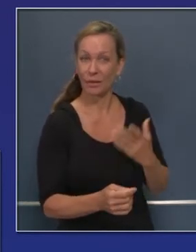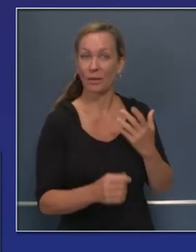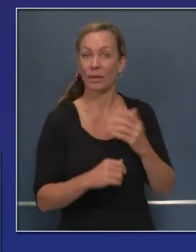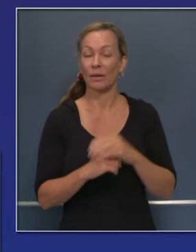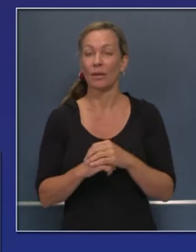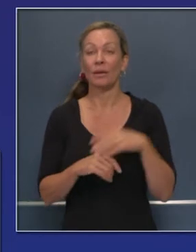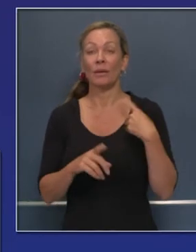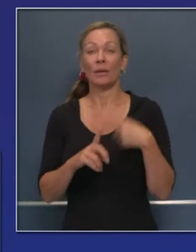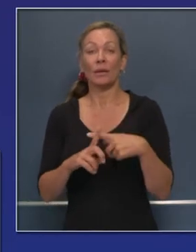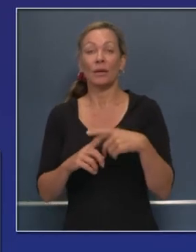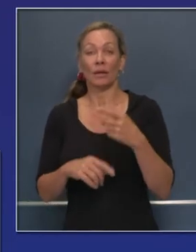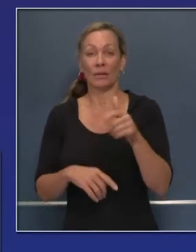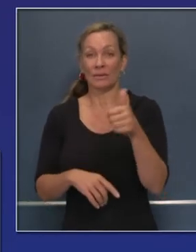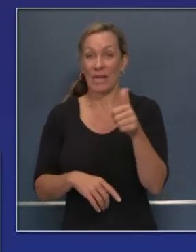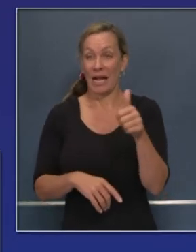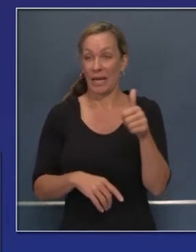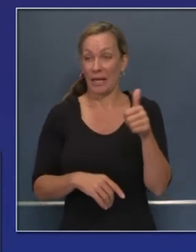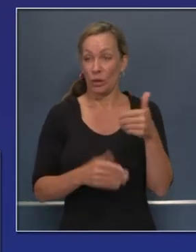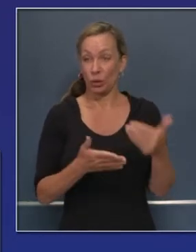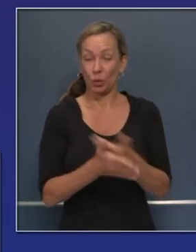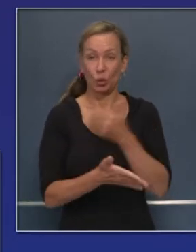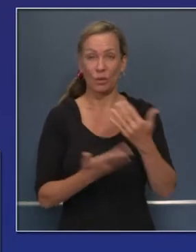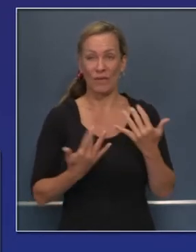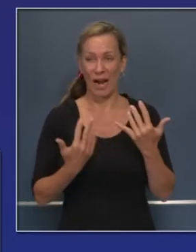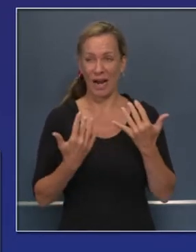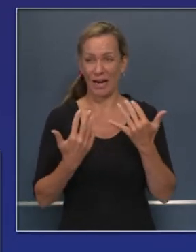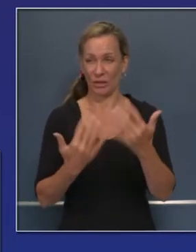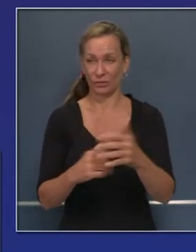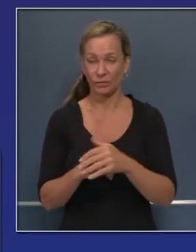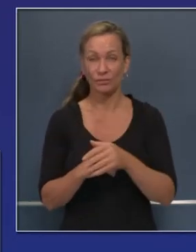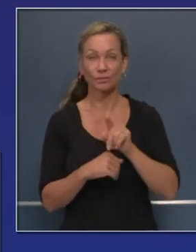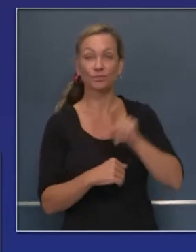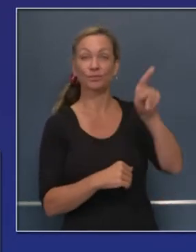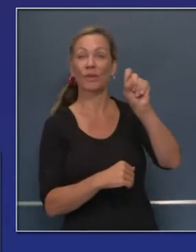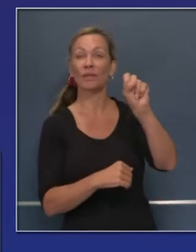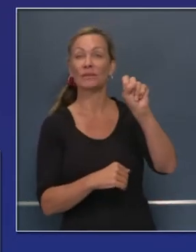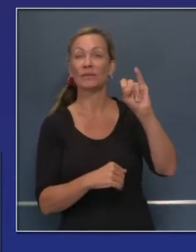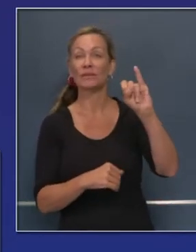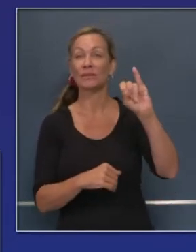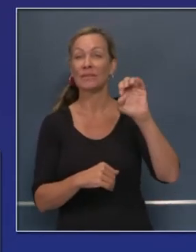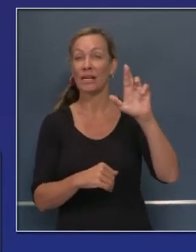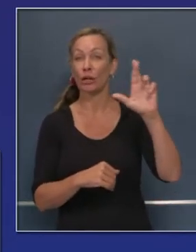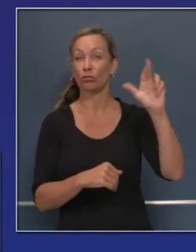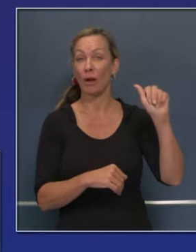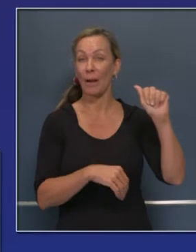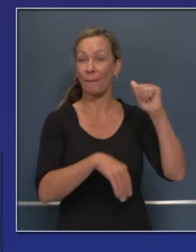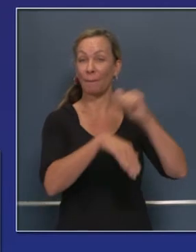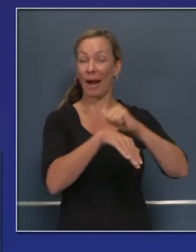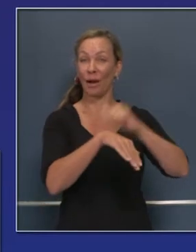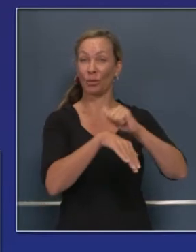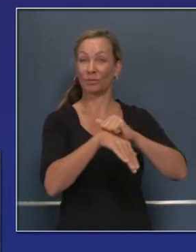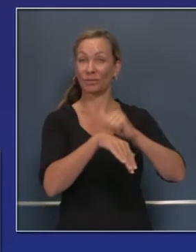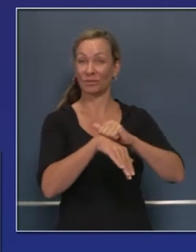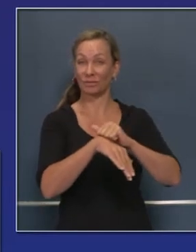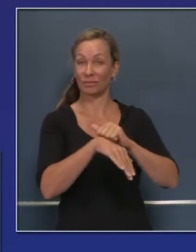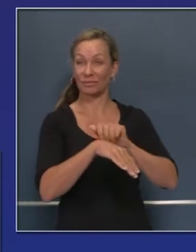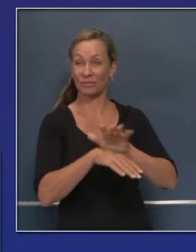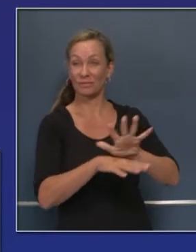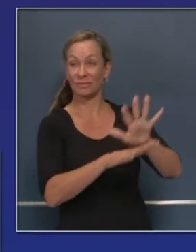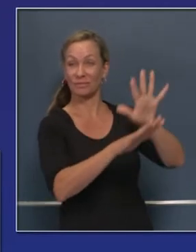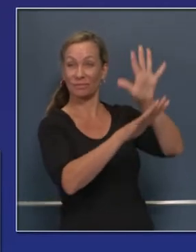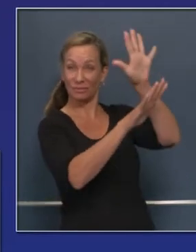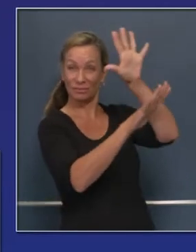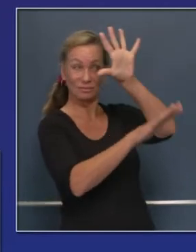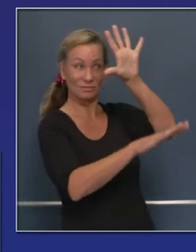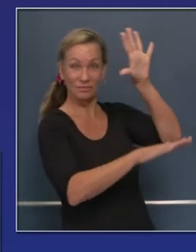sierras, en la parte este del estado donde todavía estamos viendo clima, incluyendo relámpagos, vientos,